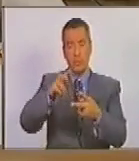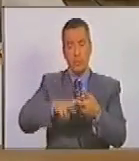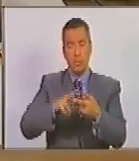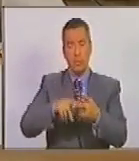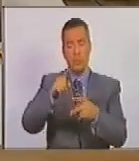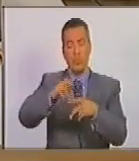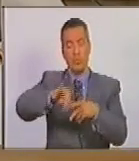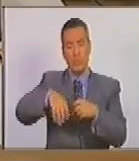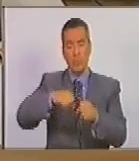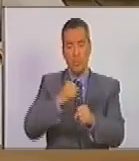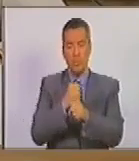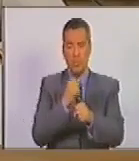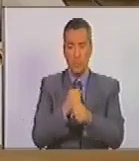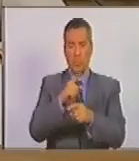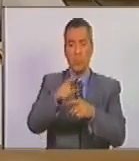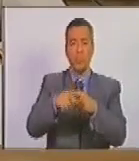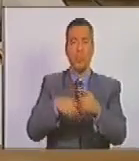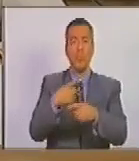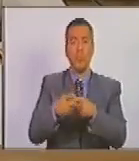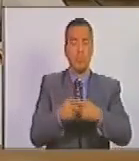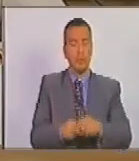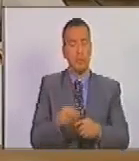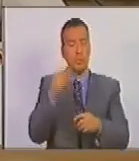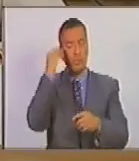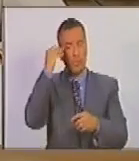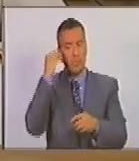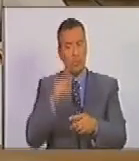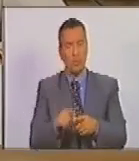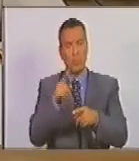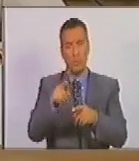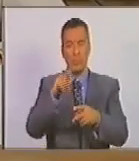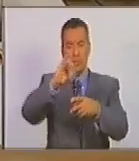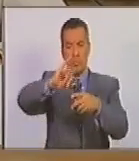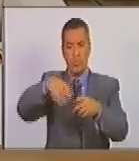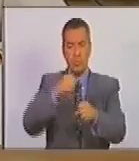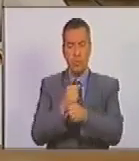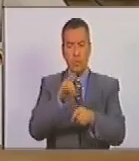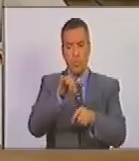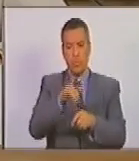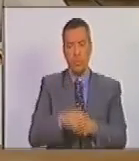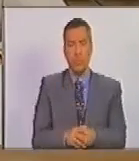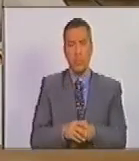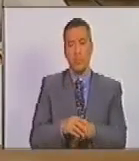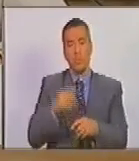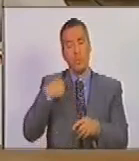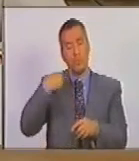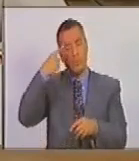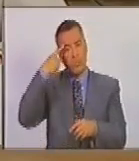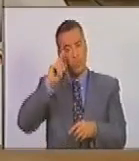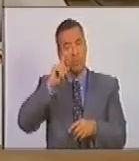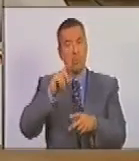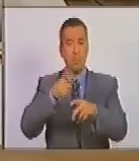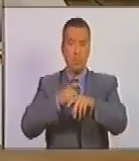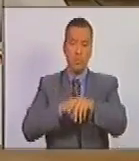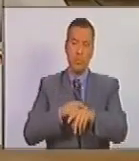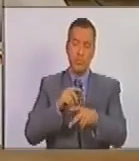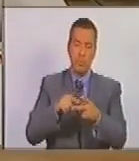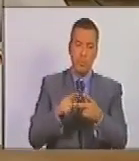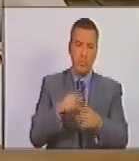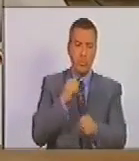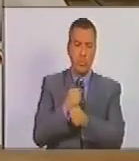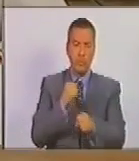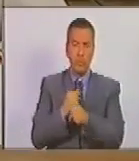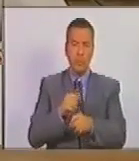trabajadores jornaleros se consideran comprendidas en esta modalidad, salvo cuando tengan las características del